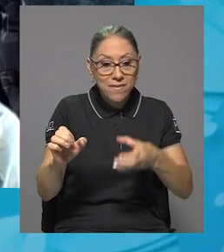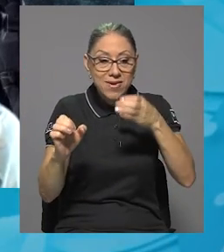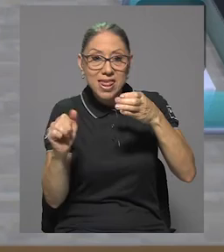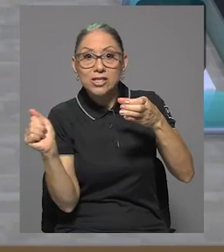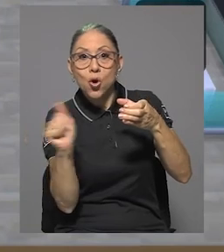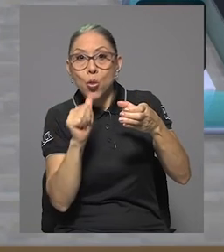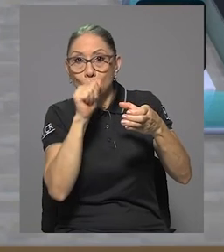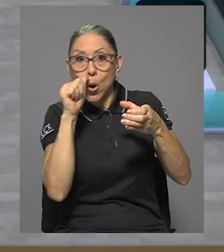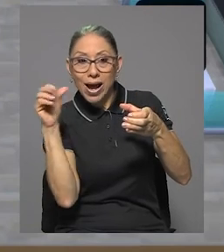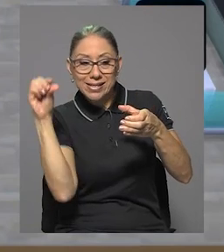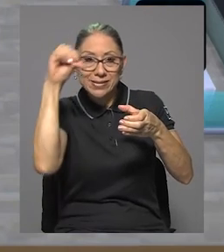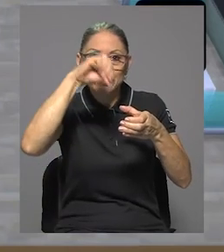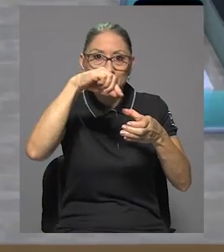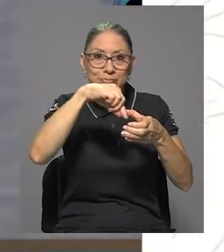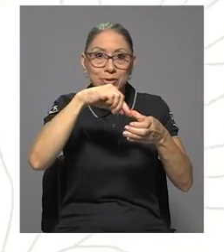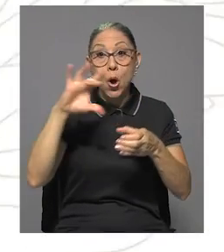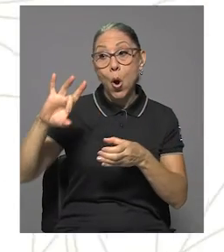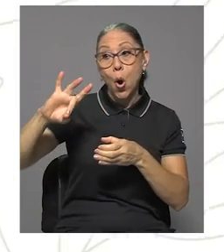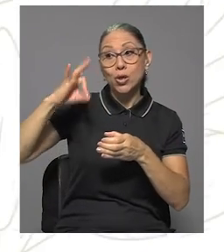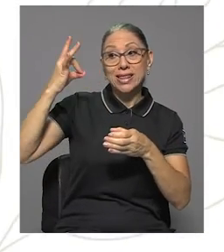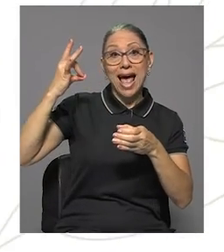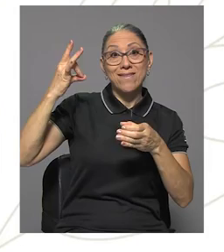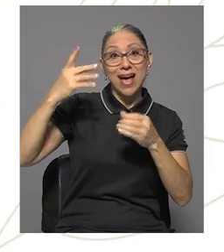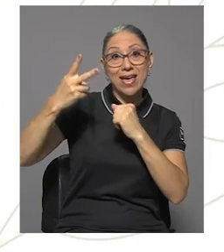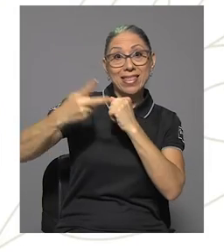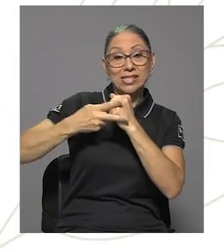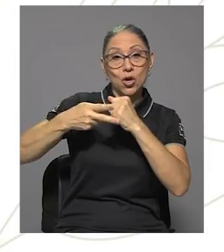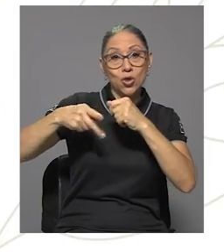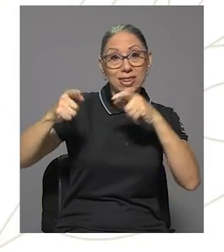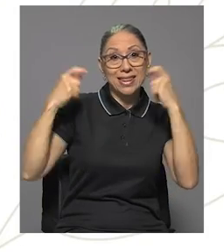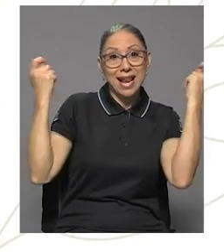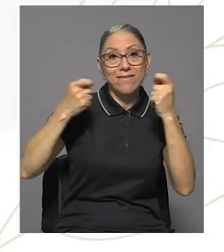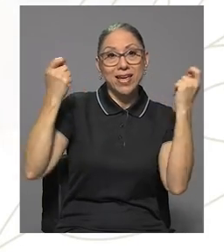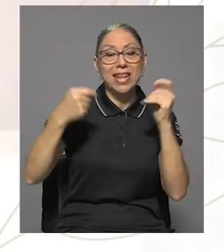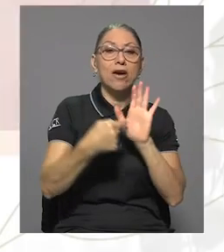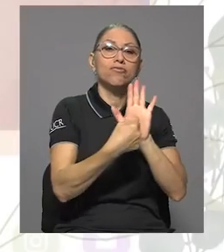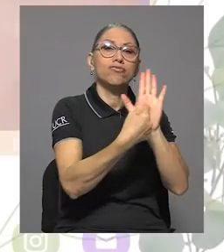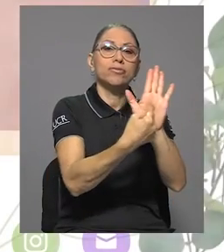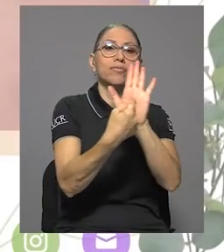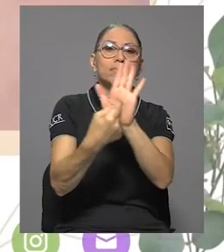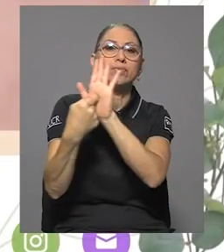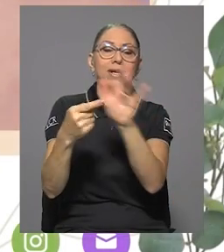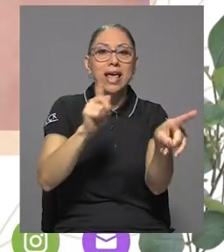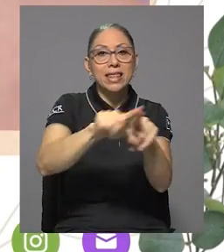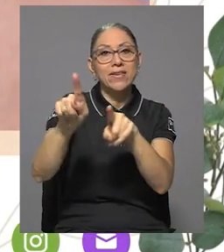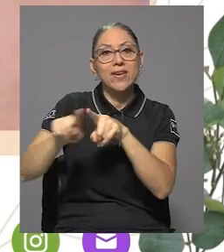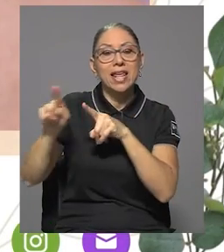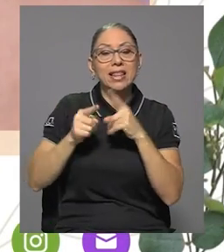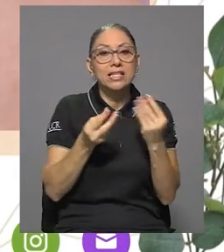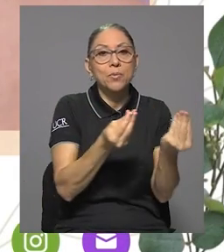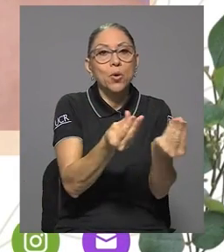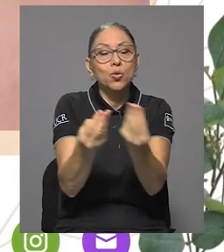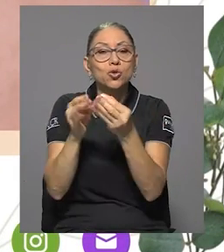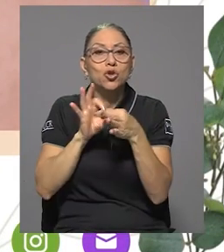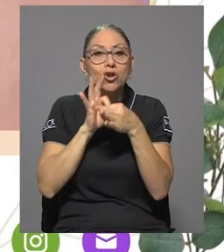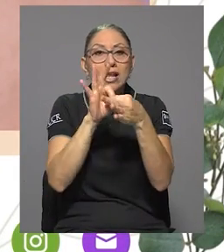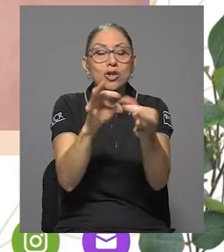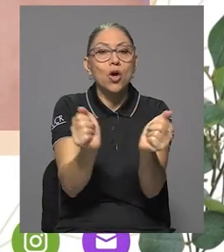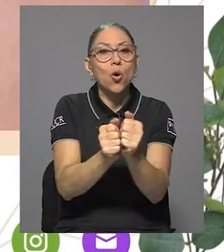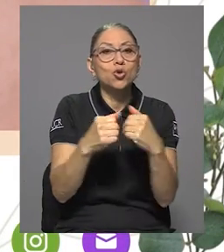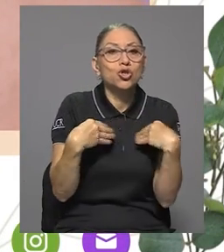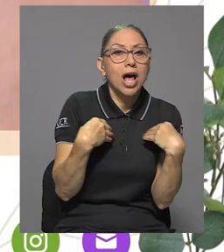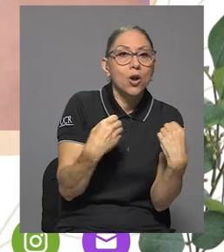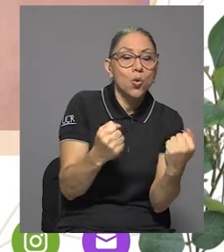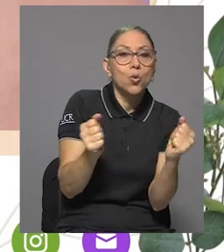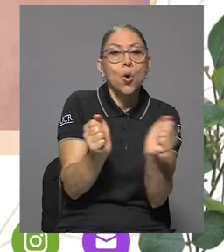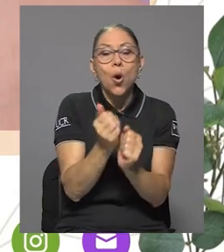En la octava edición de la feria, se expuso una variedad de productos relacionados con la salud, la industria